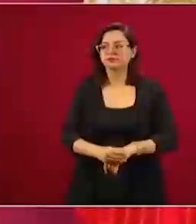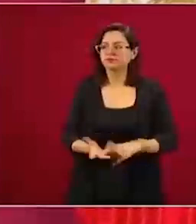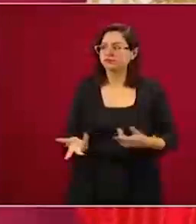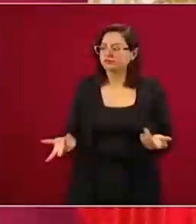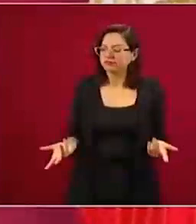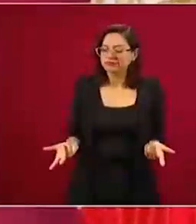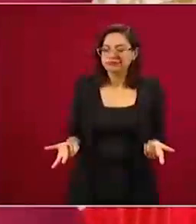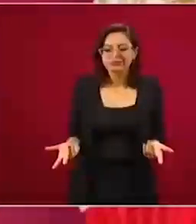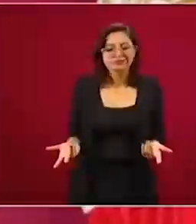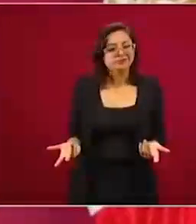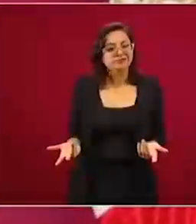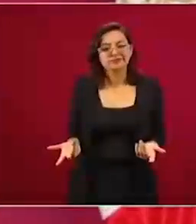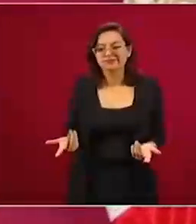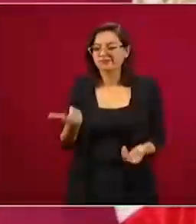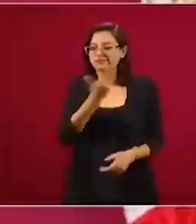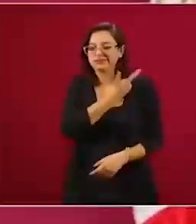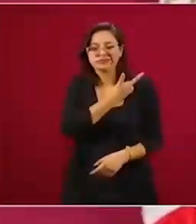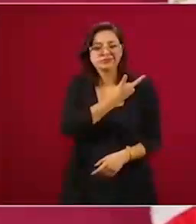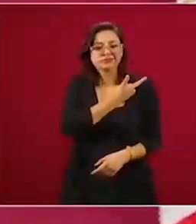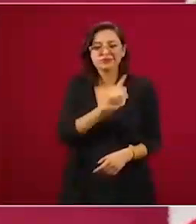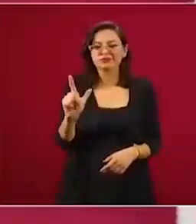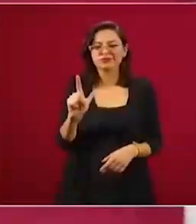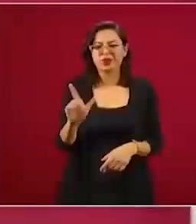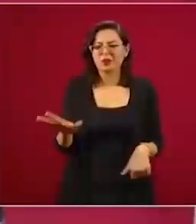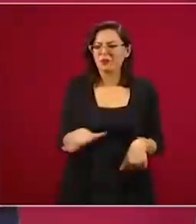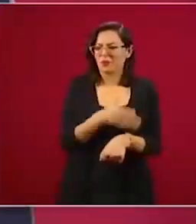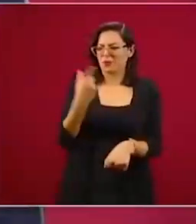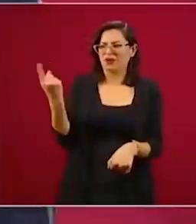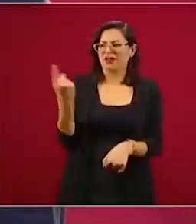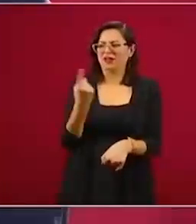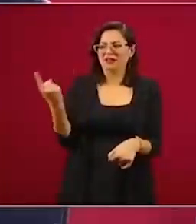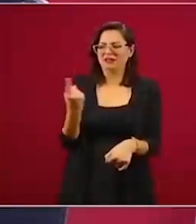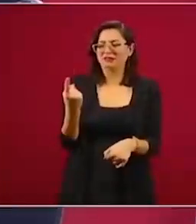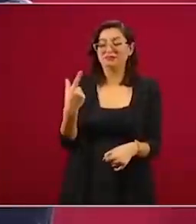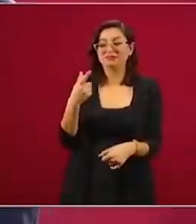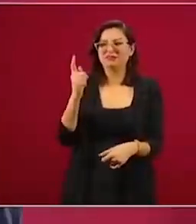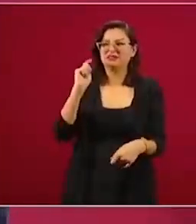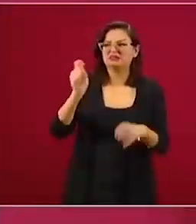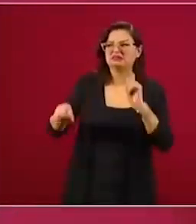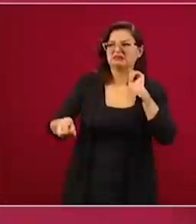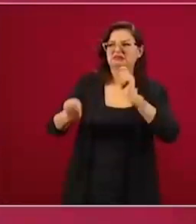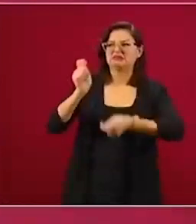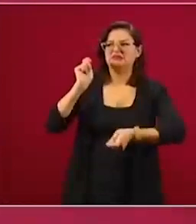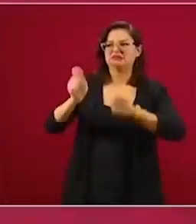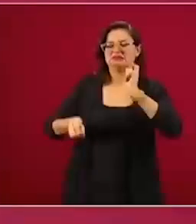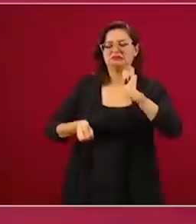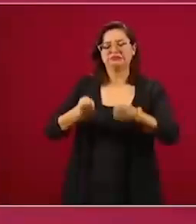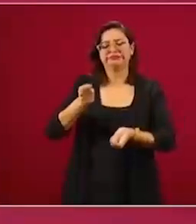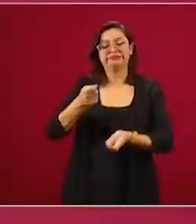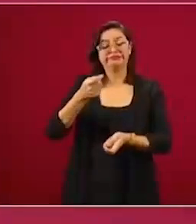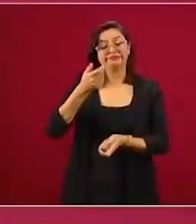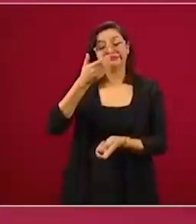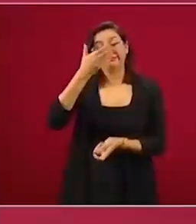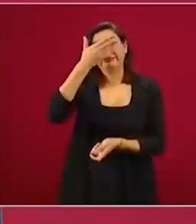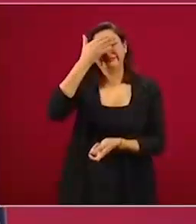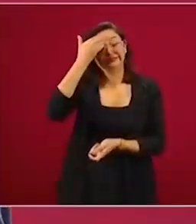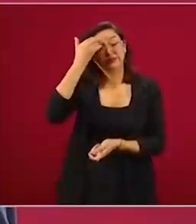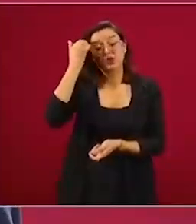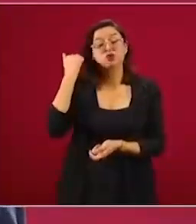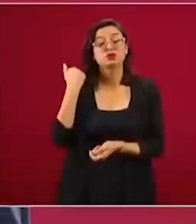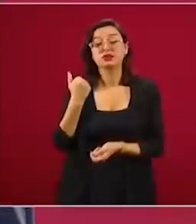Yo no sé cuál fue la interpretación que se utilizó,